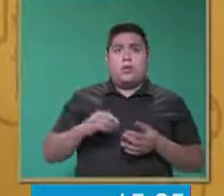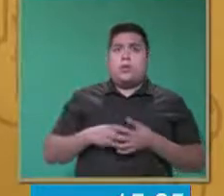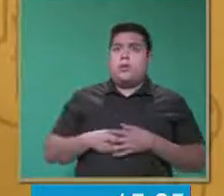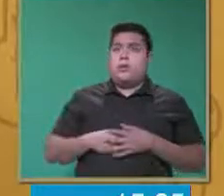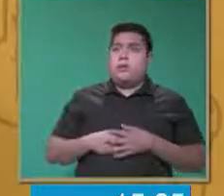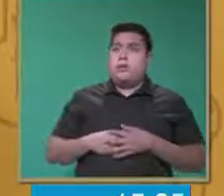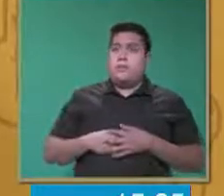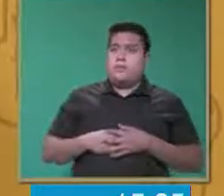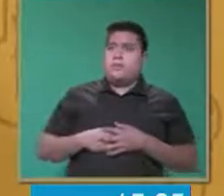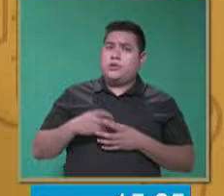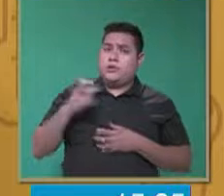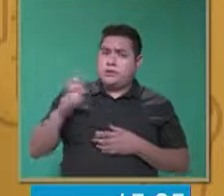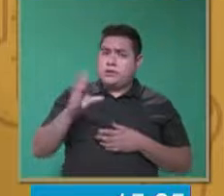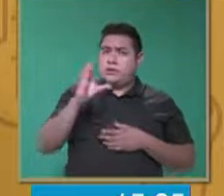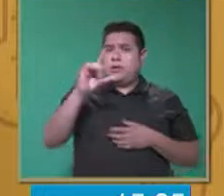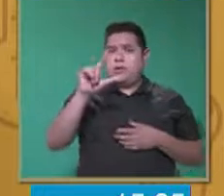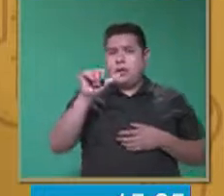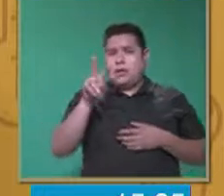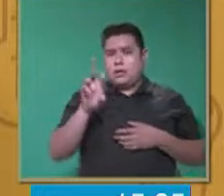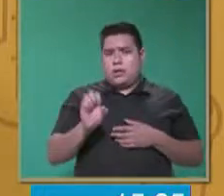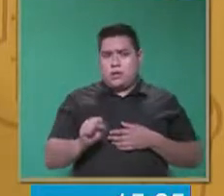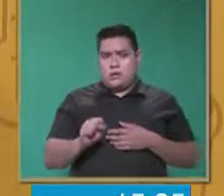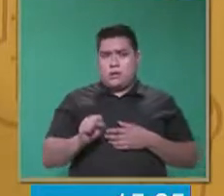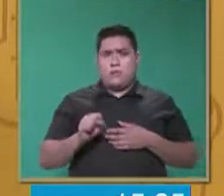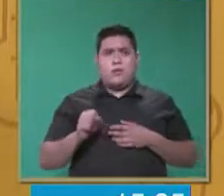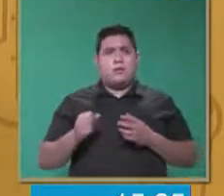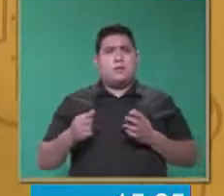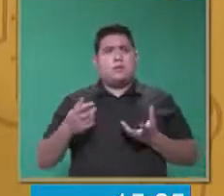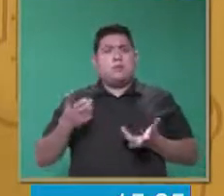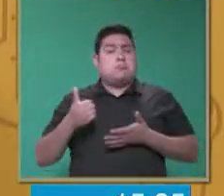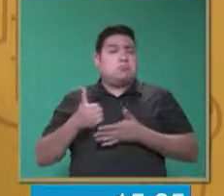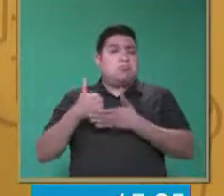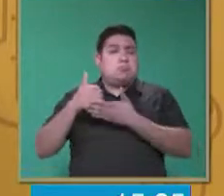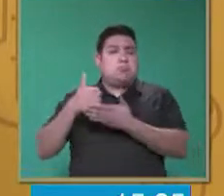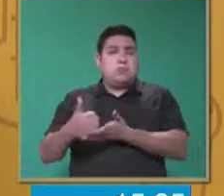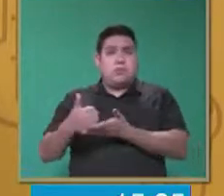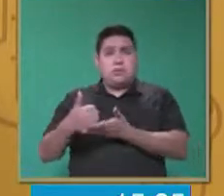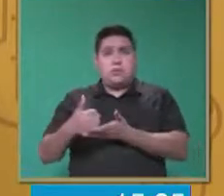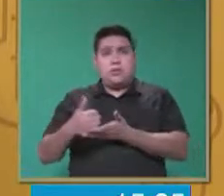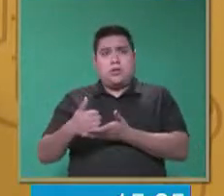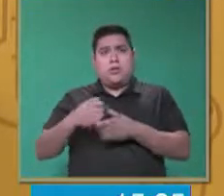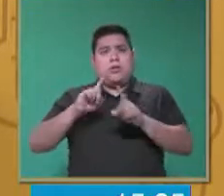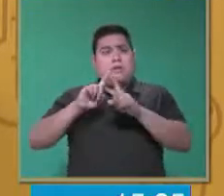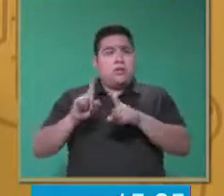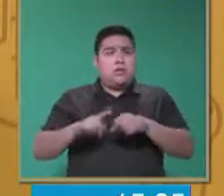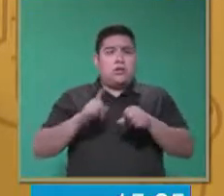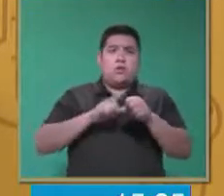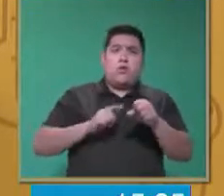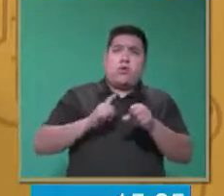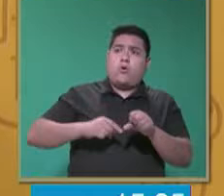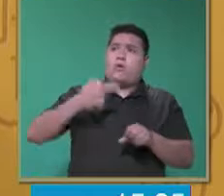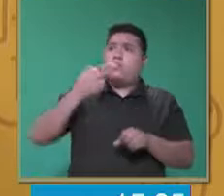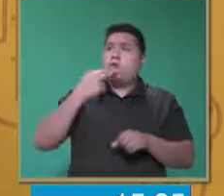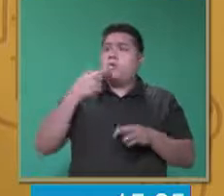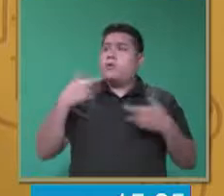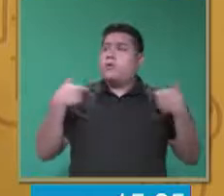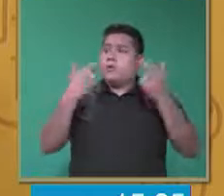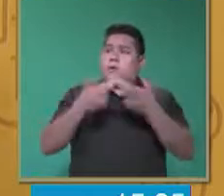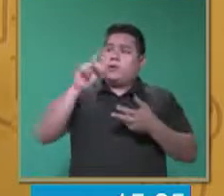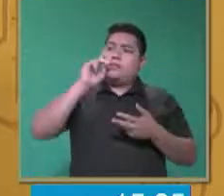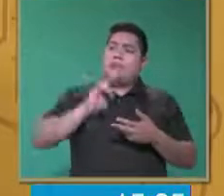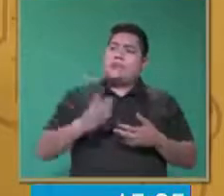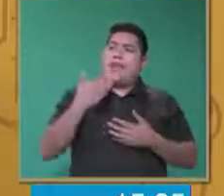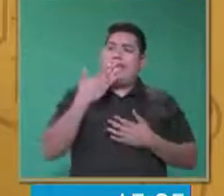precisamente estas claves se manejan a través o con la ayuda de colores, como lo mencionó la profesora Carla.